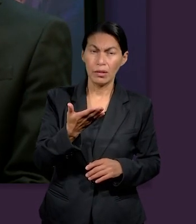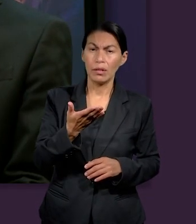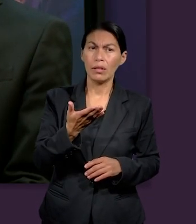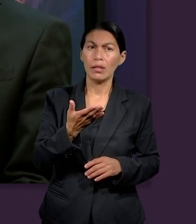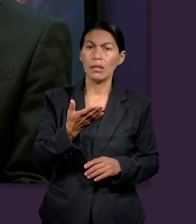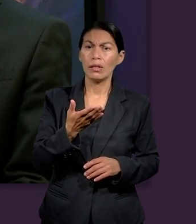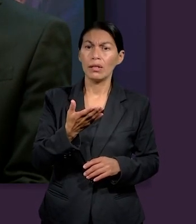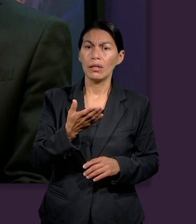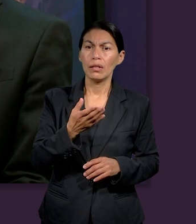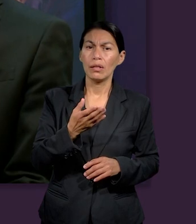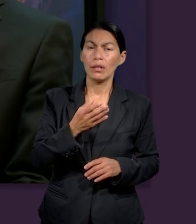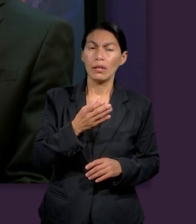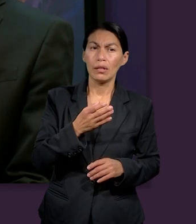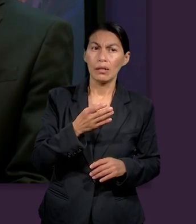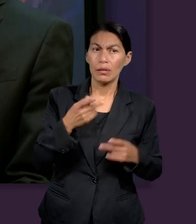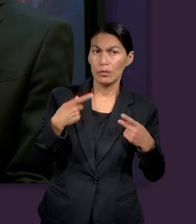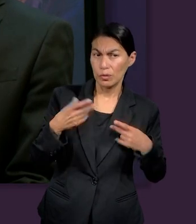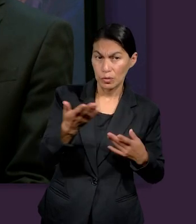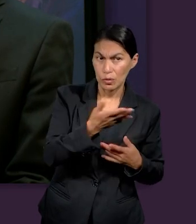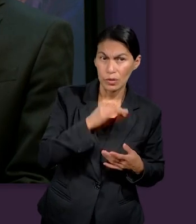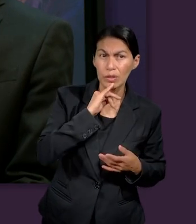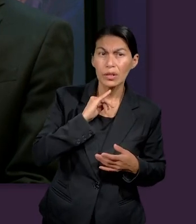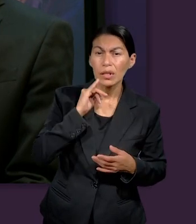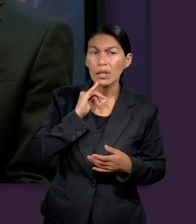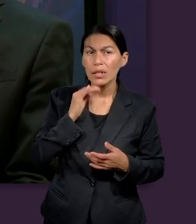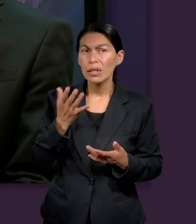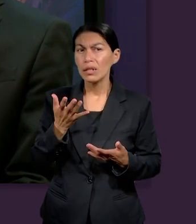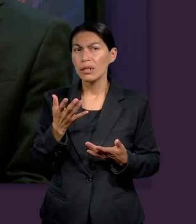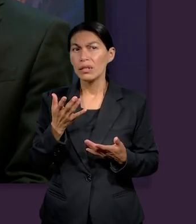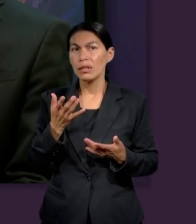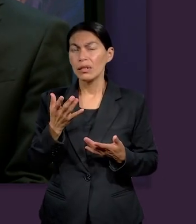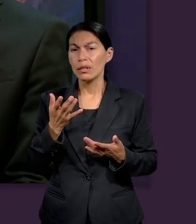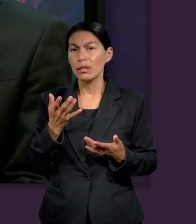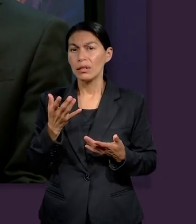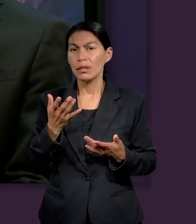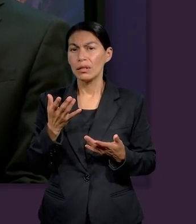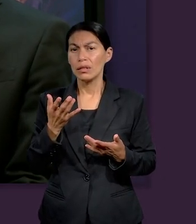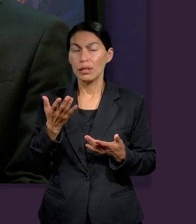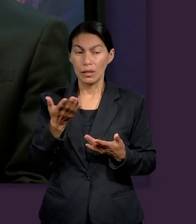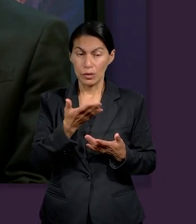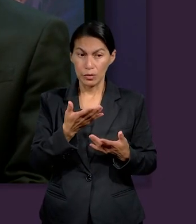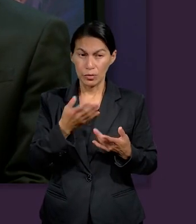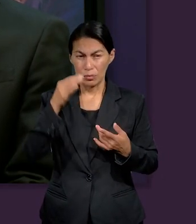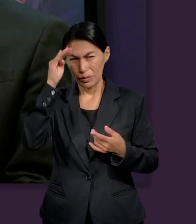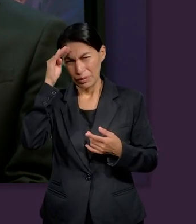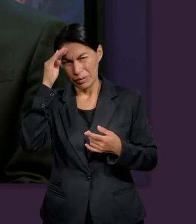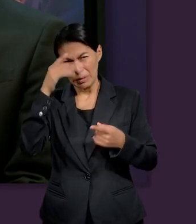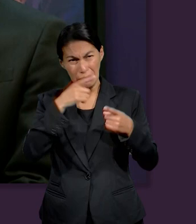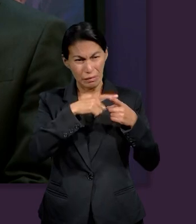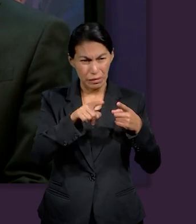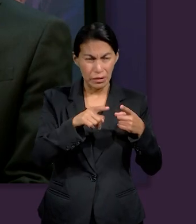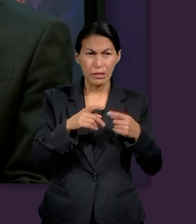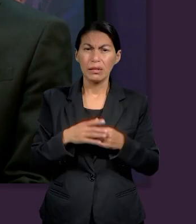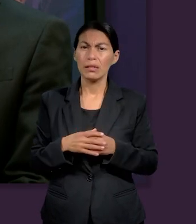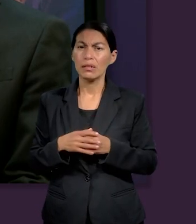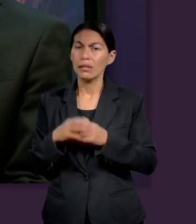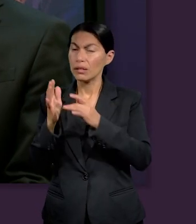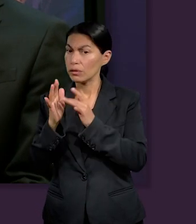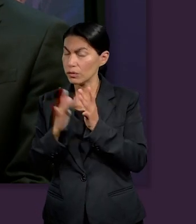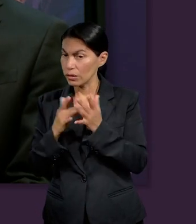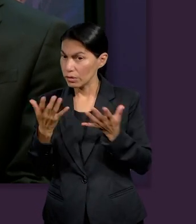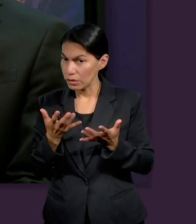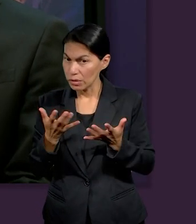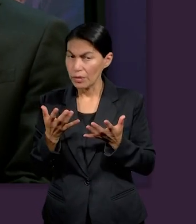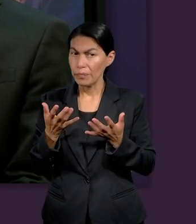Israel tenía una mentalidad diferente de lo que el Mesías vendría a hacer en la tierra, pero vemos que